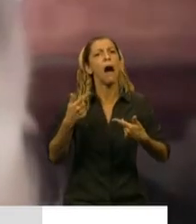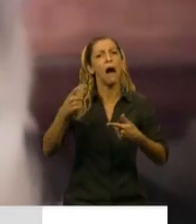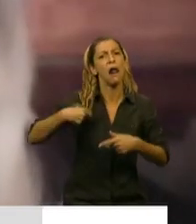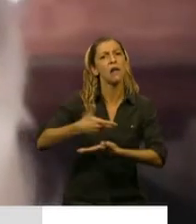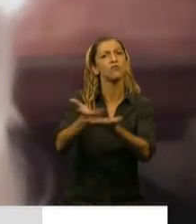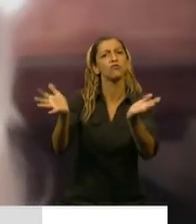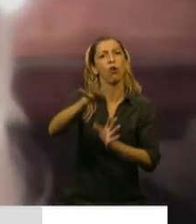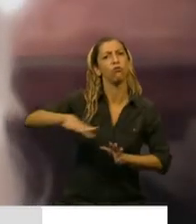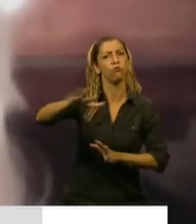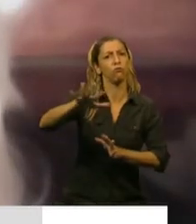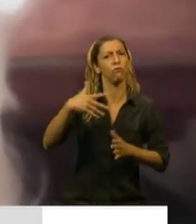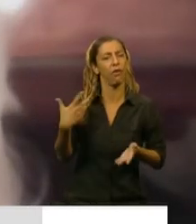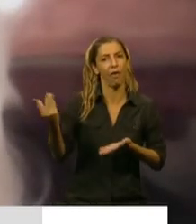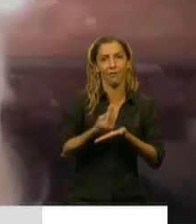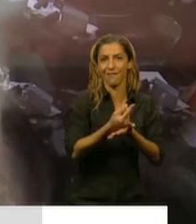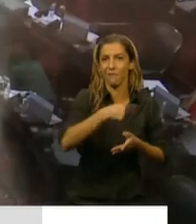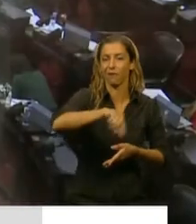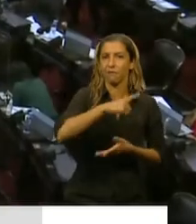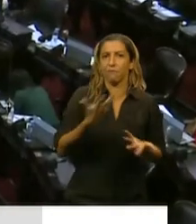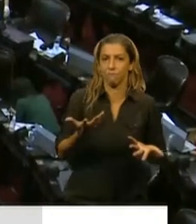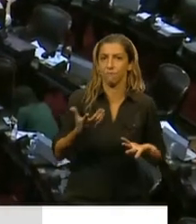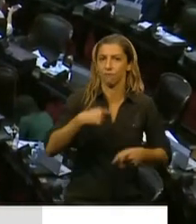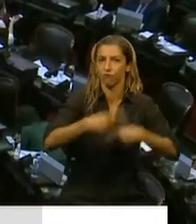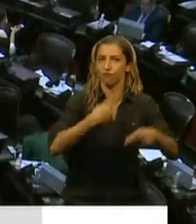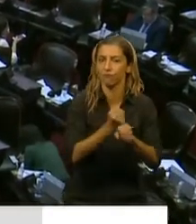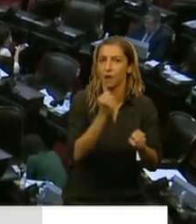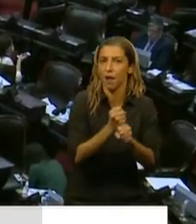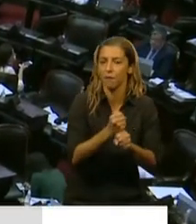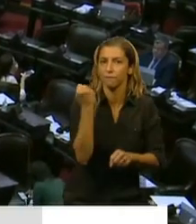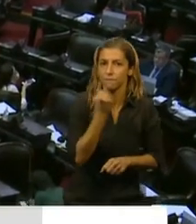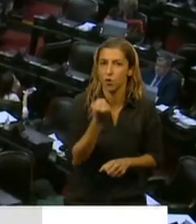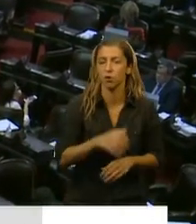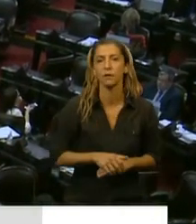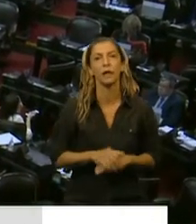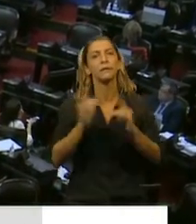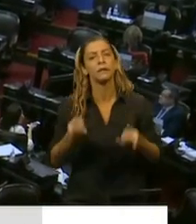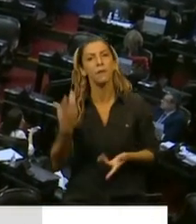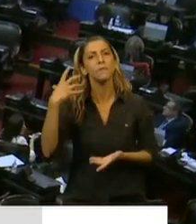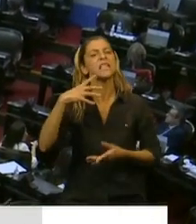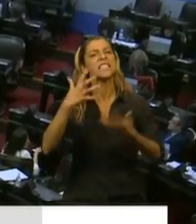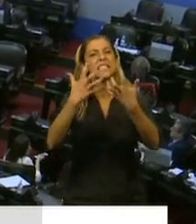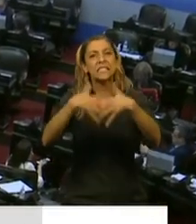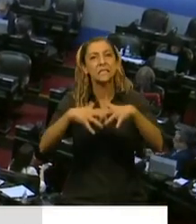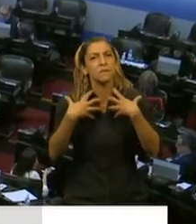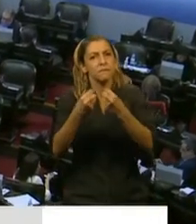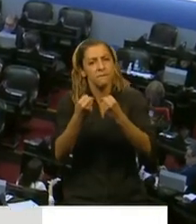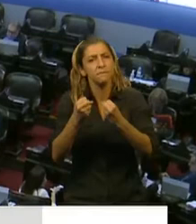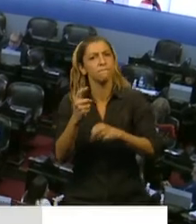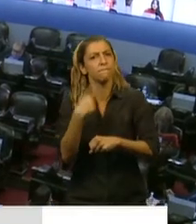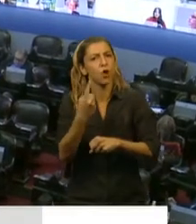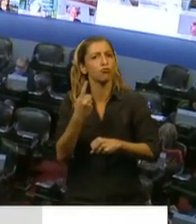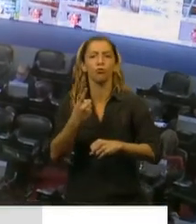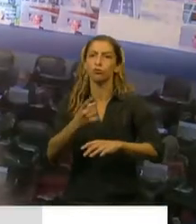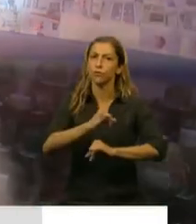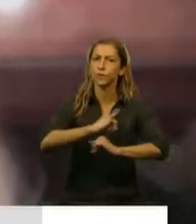presentado iniciativas y propuestas de ley creando el sistema de salud de telemedicina, declarando en emergencia la